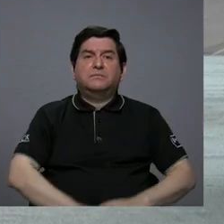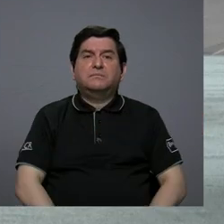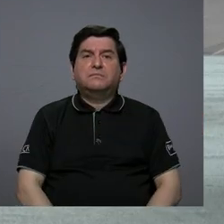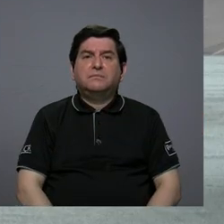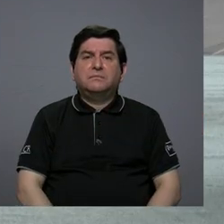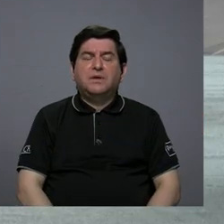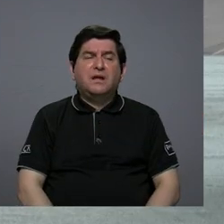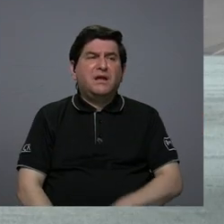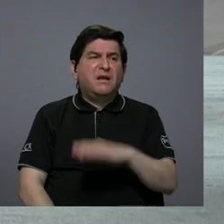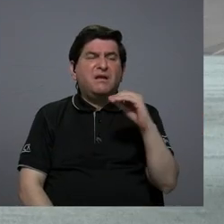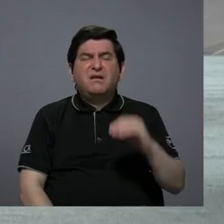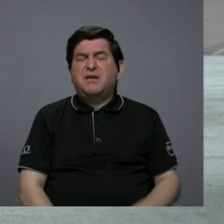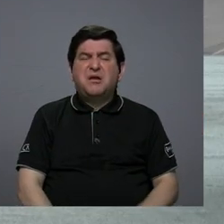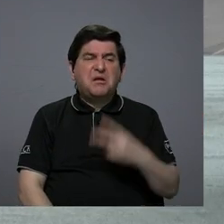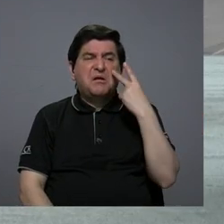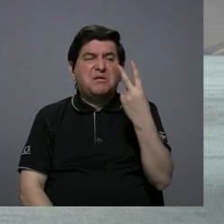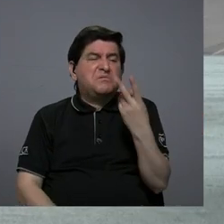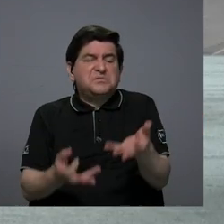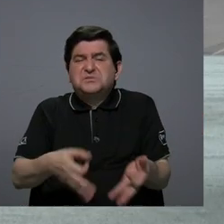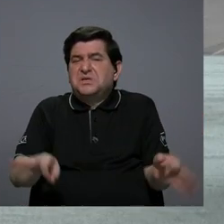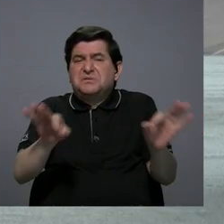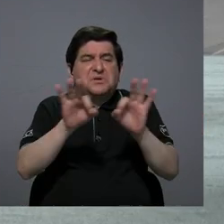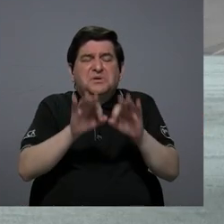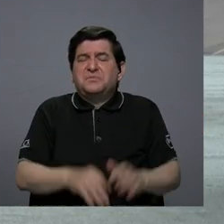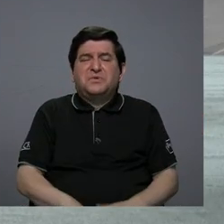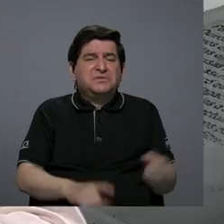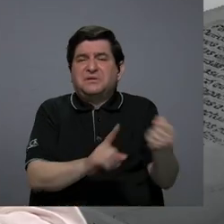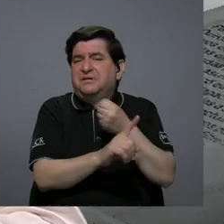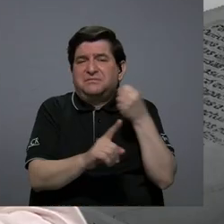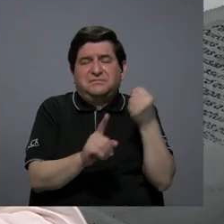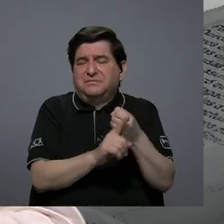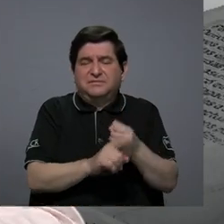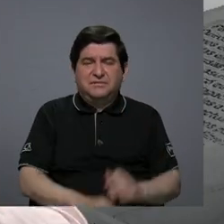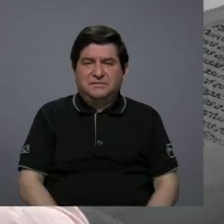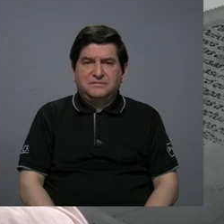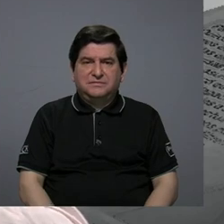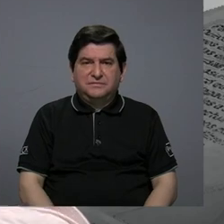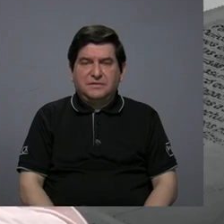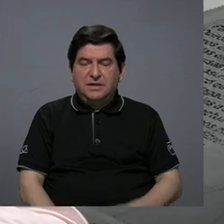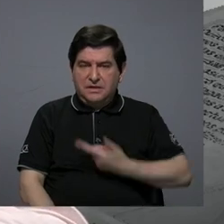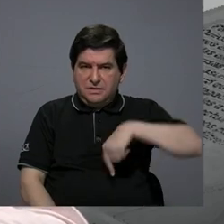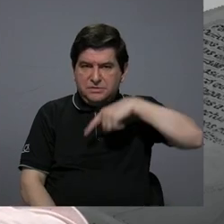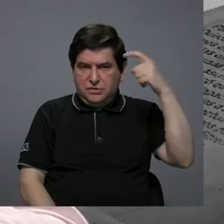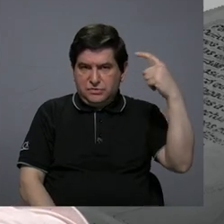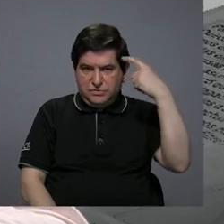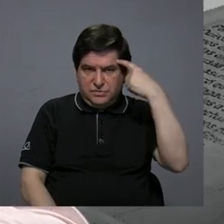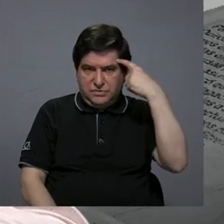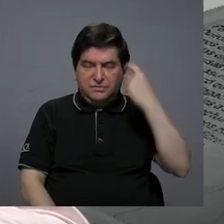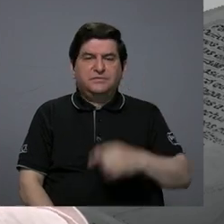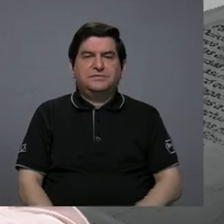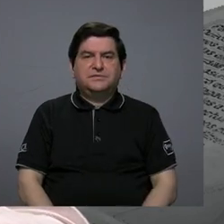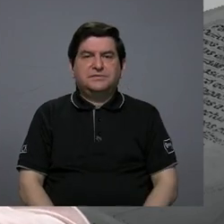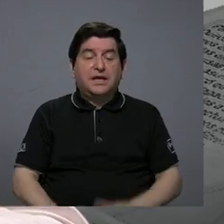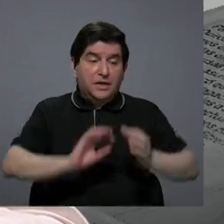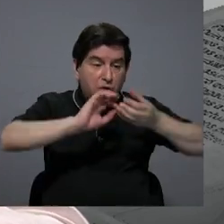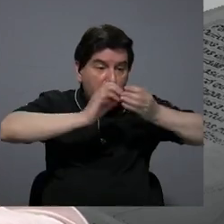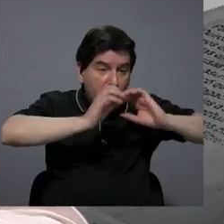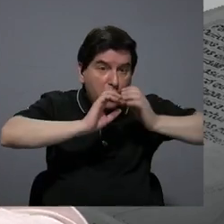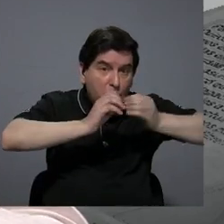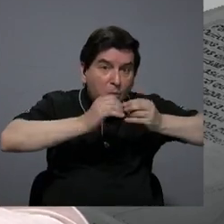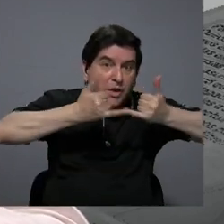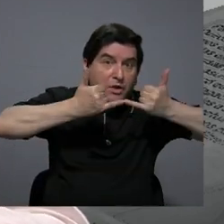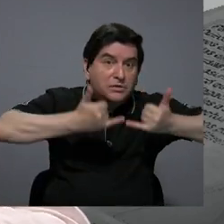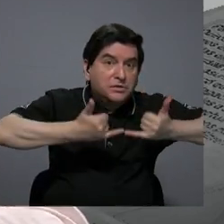se banaliza en ese sentido la violencia. Si pensamos en las cifras